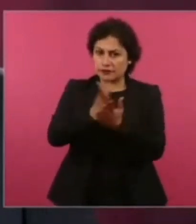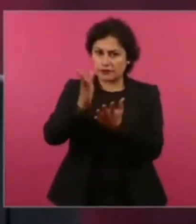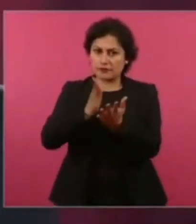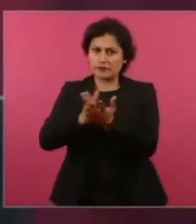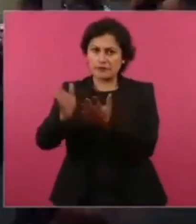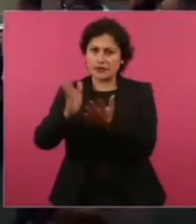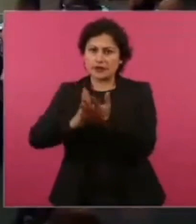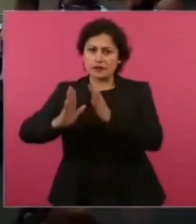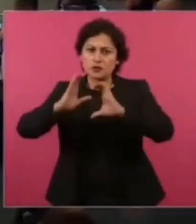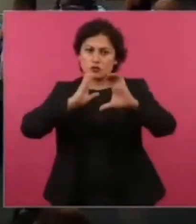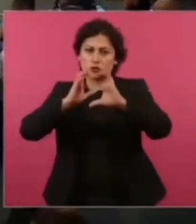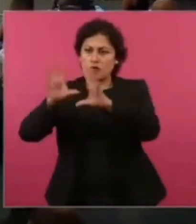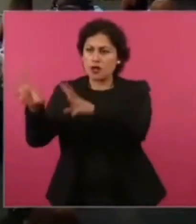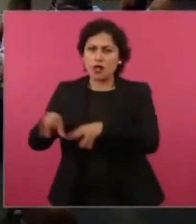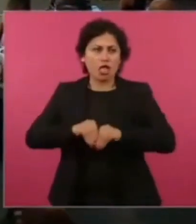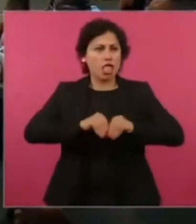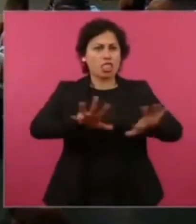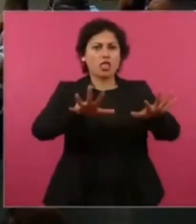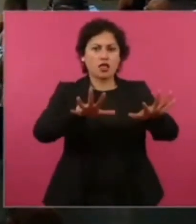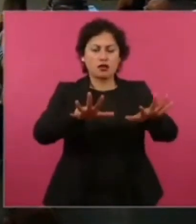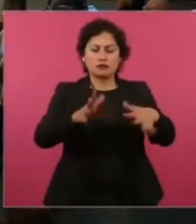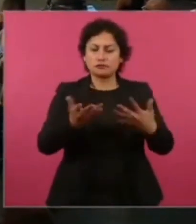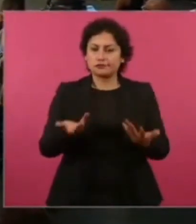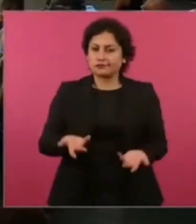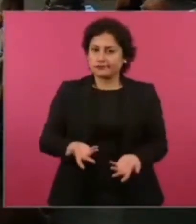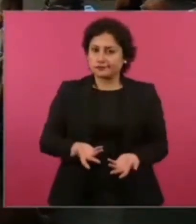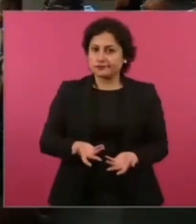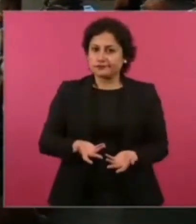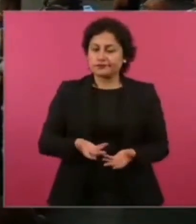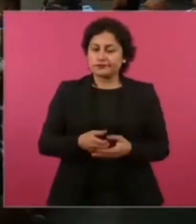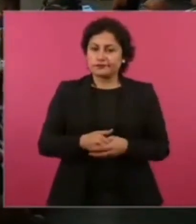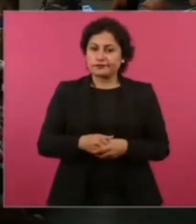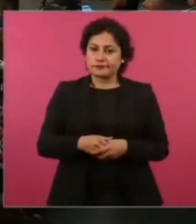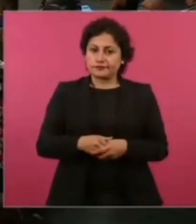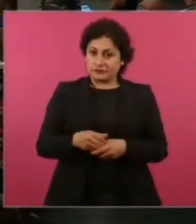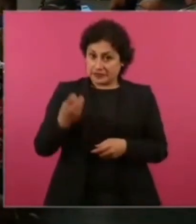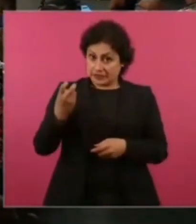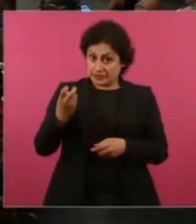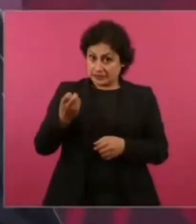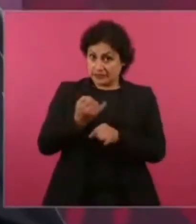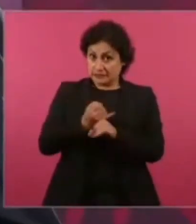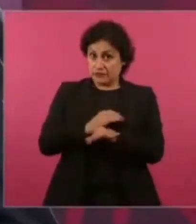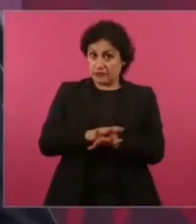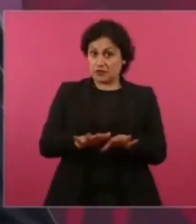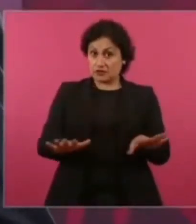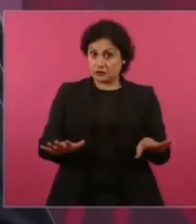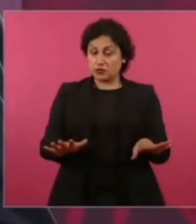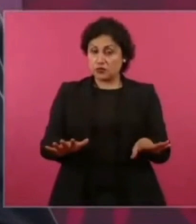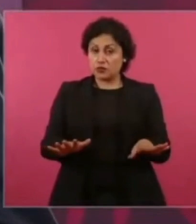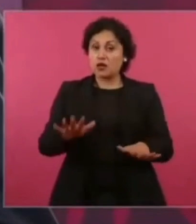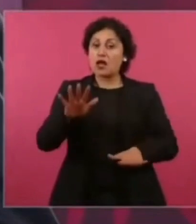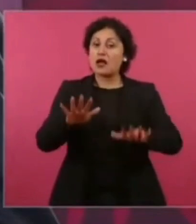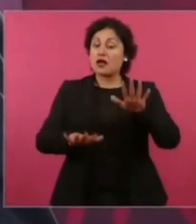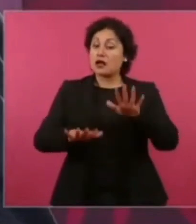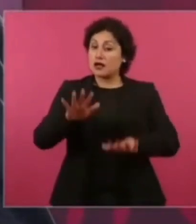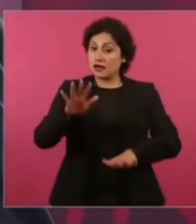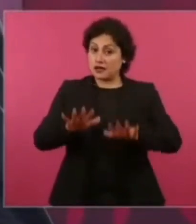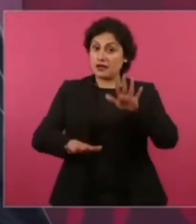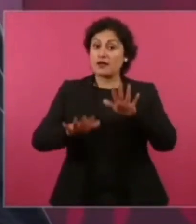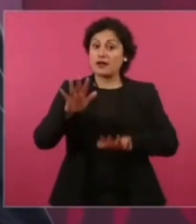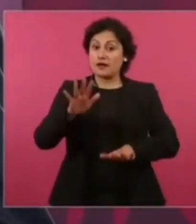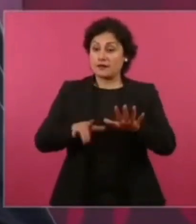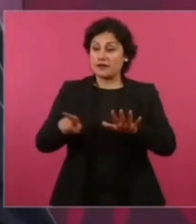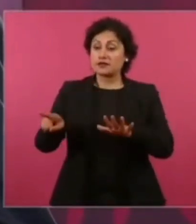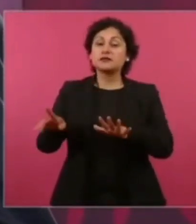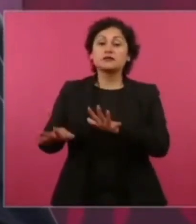información, que en la mayoría de los casos son de